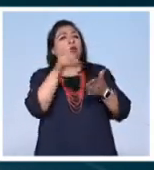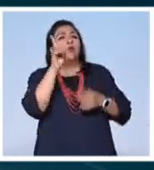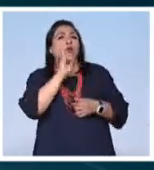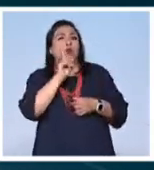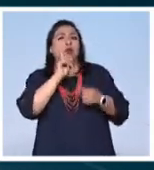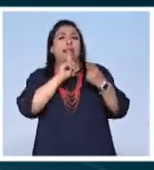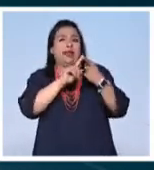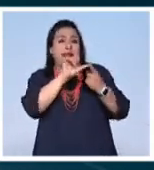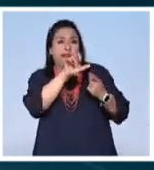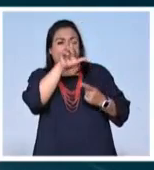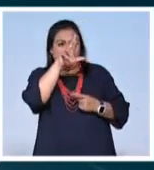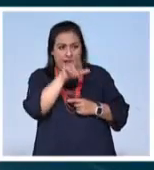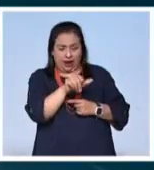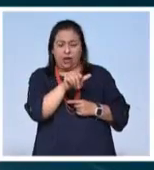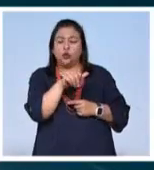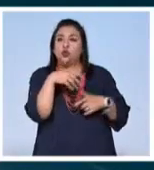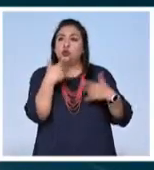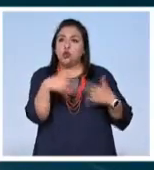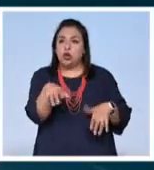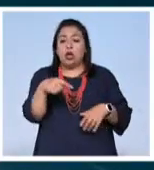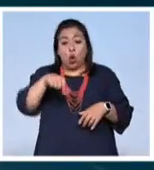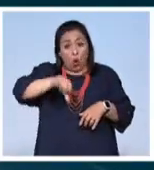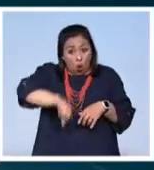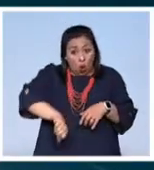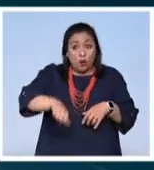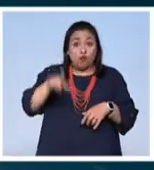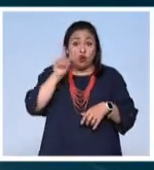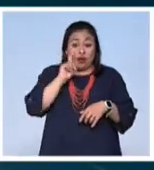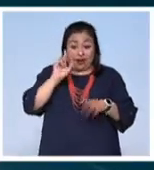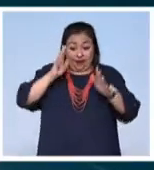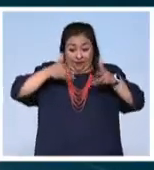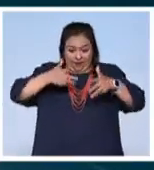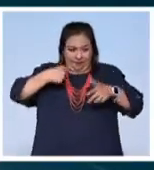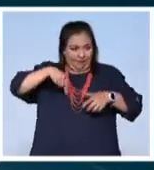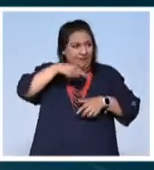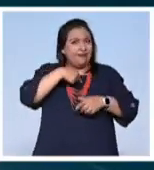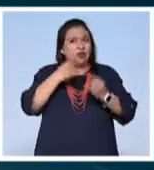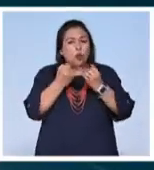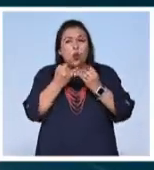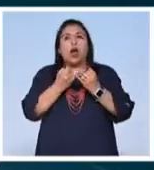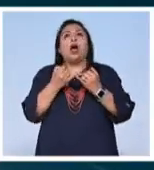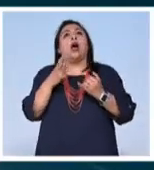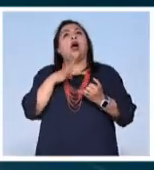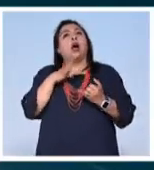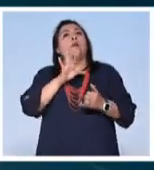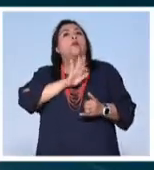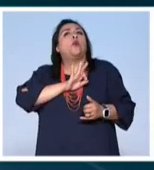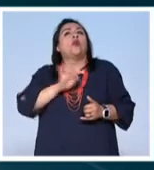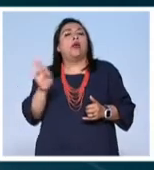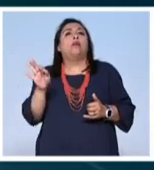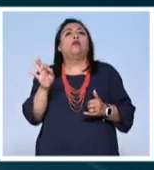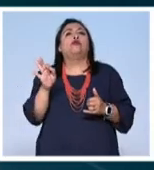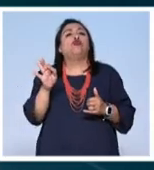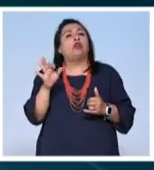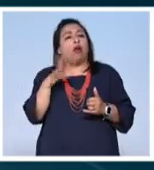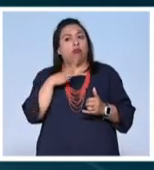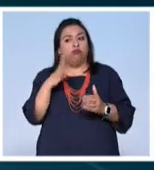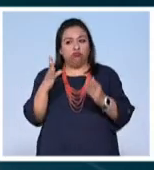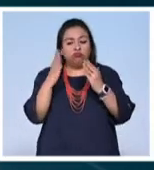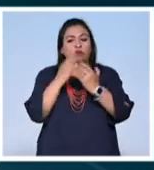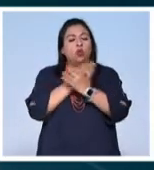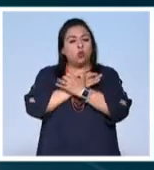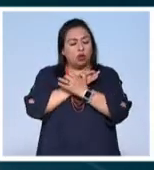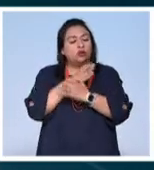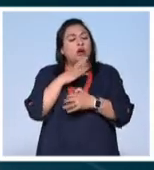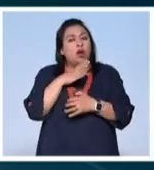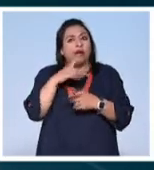como Sara, habemos mujeres como nosotras que disfrutamos de educación y que nos ha